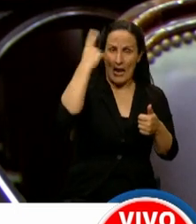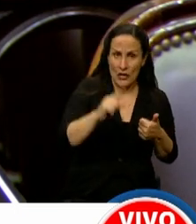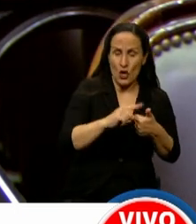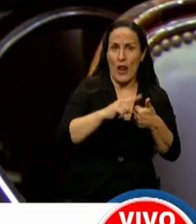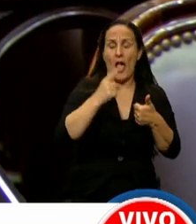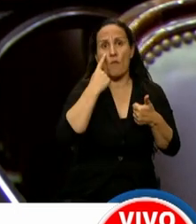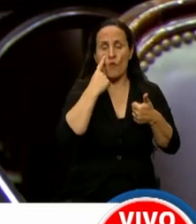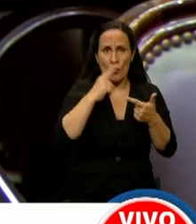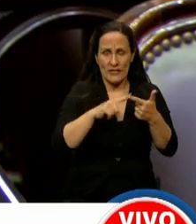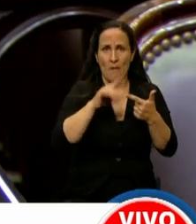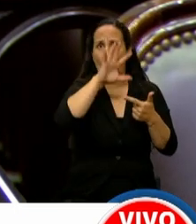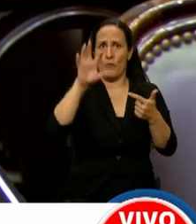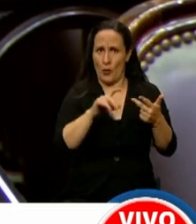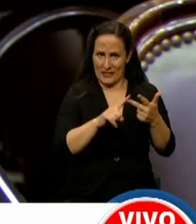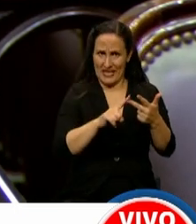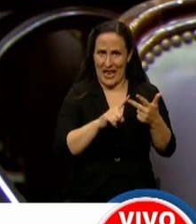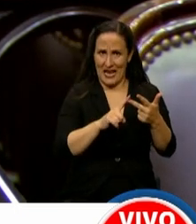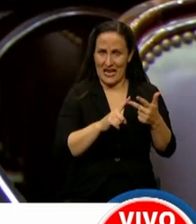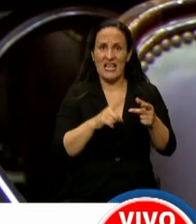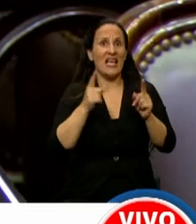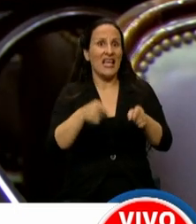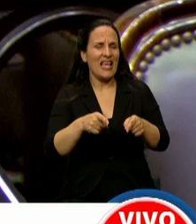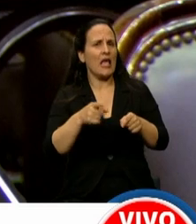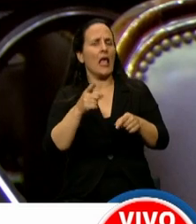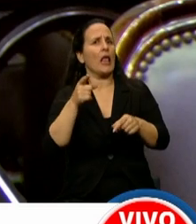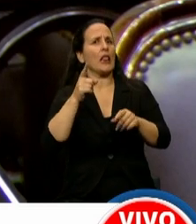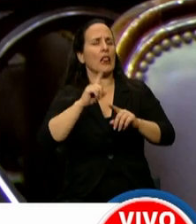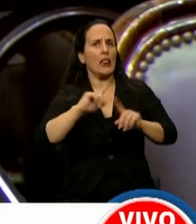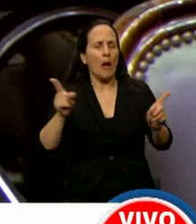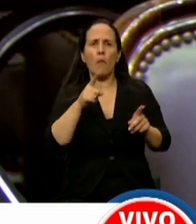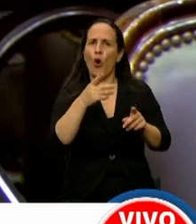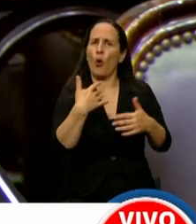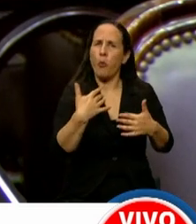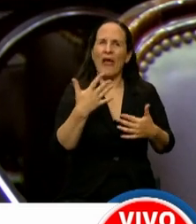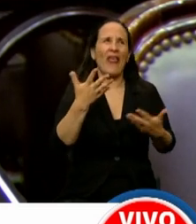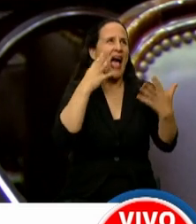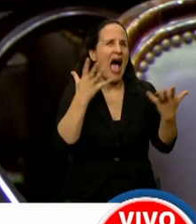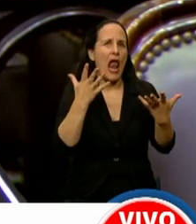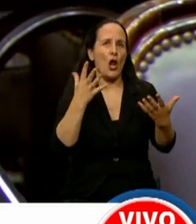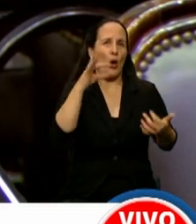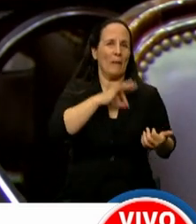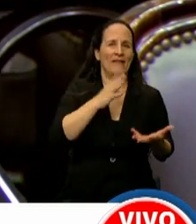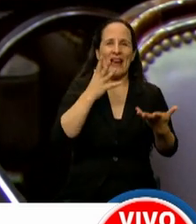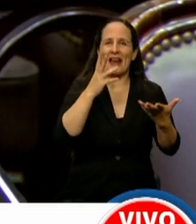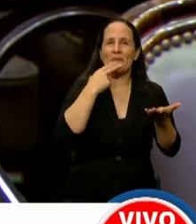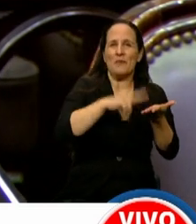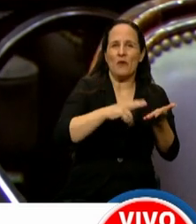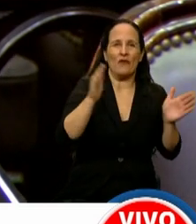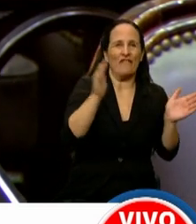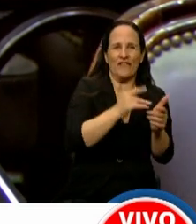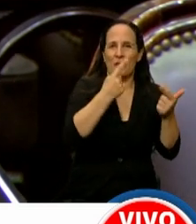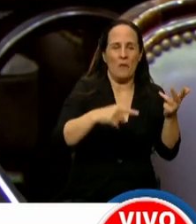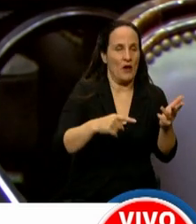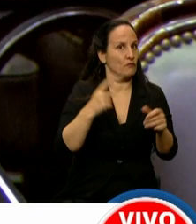y provincial. Y la pérdida de toda concesión, beneficio, privilegio tributario o crediticio.